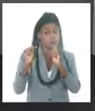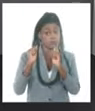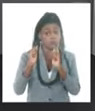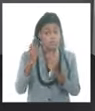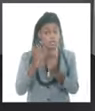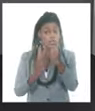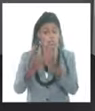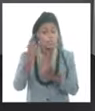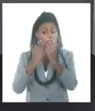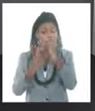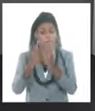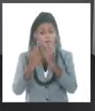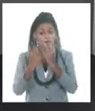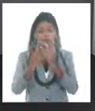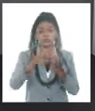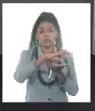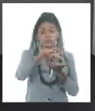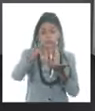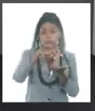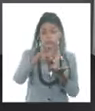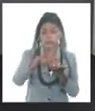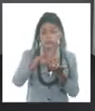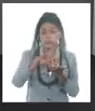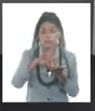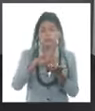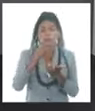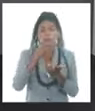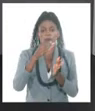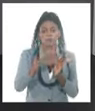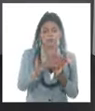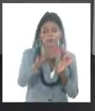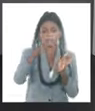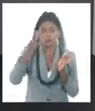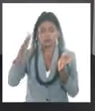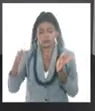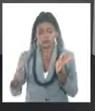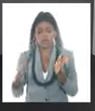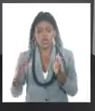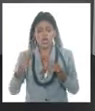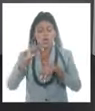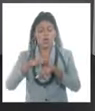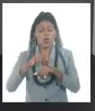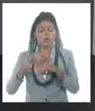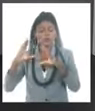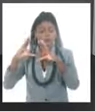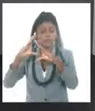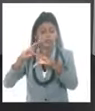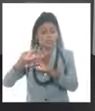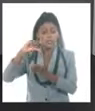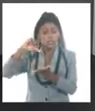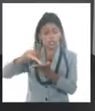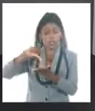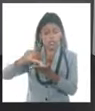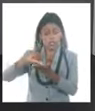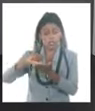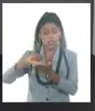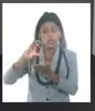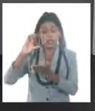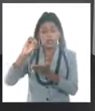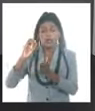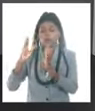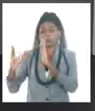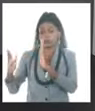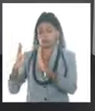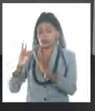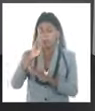algunas localidades. Tendremos que se pueden extender también hasta horas de la noche. En el centro y el oriente del país, o sea, desde Villa